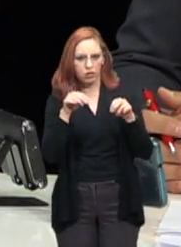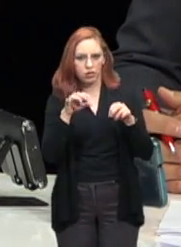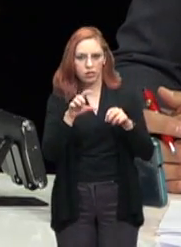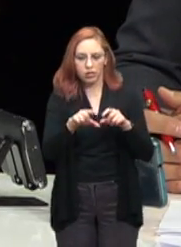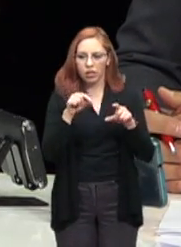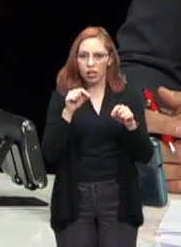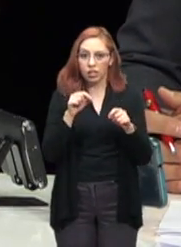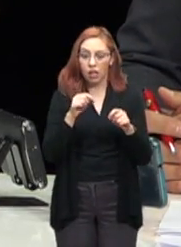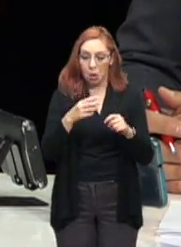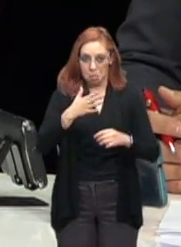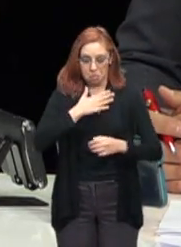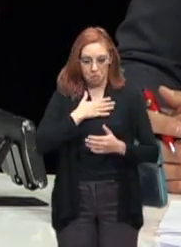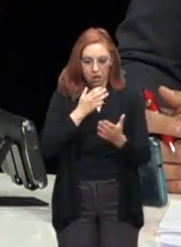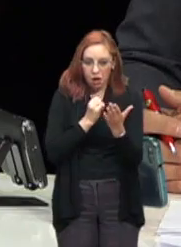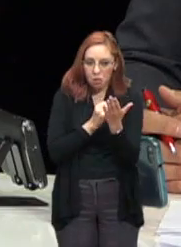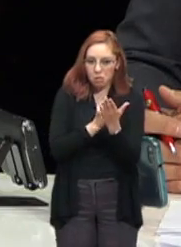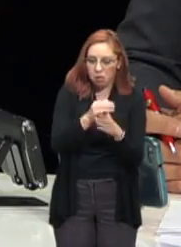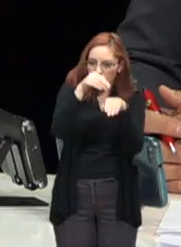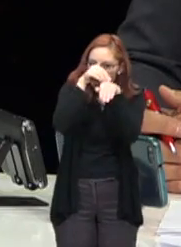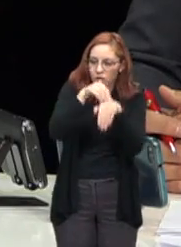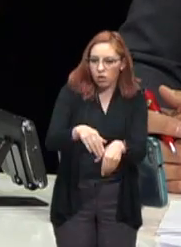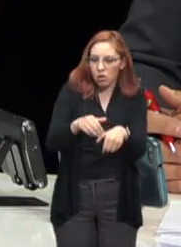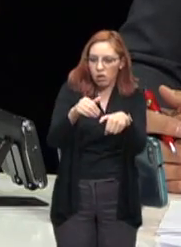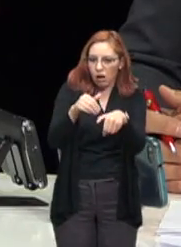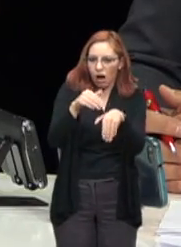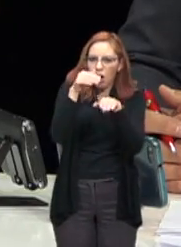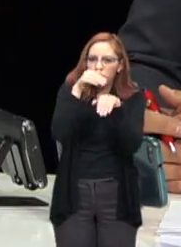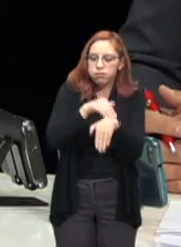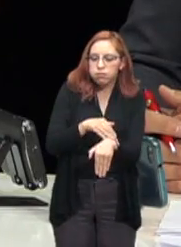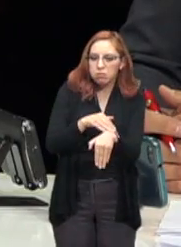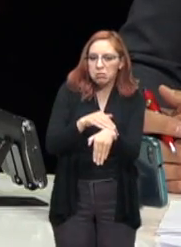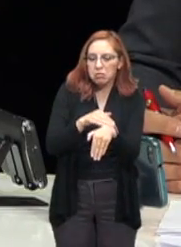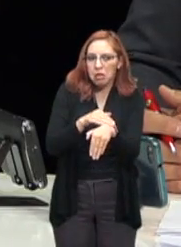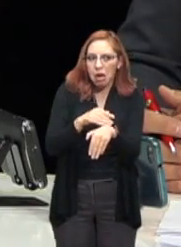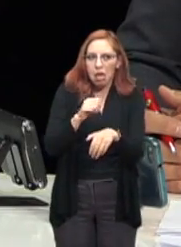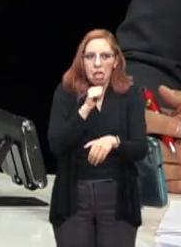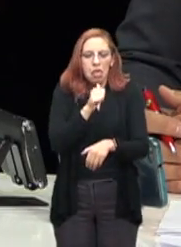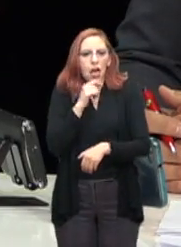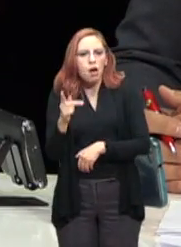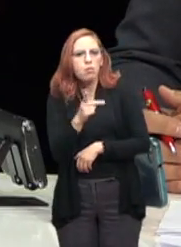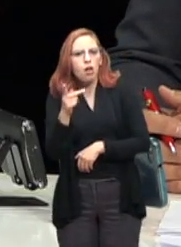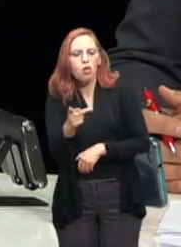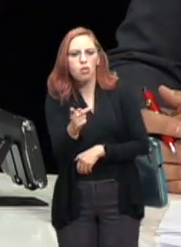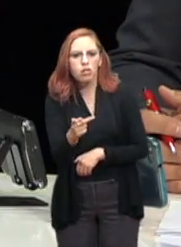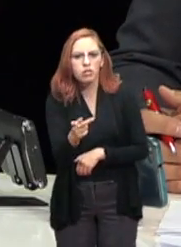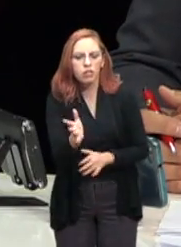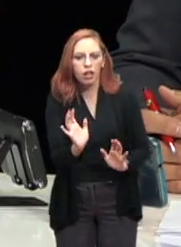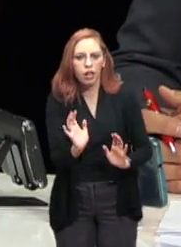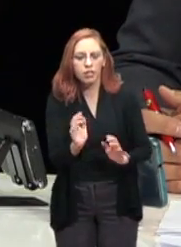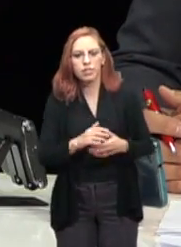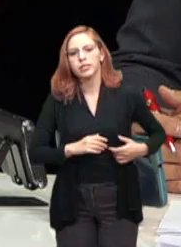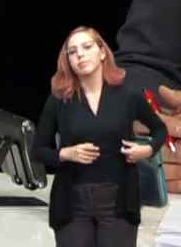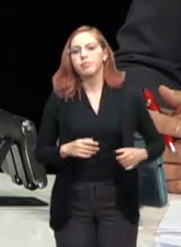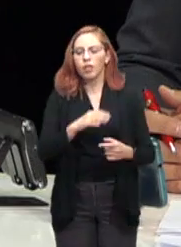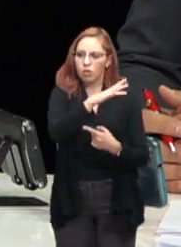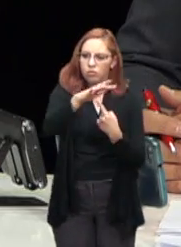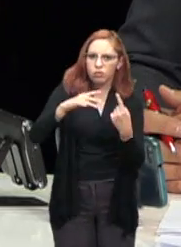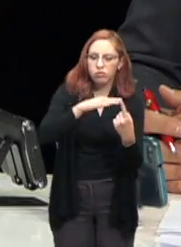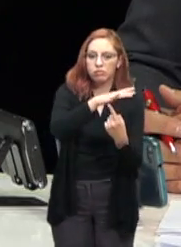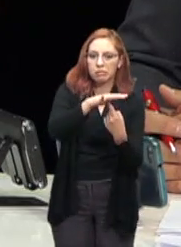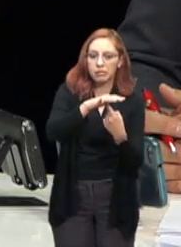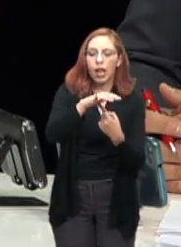obediencia ciega sobre las necesidades ciudadanas. Eso es lo que dijo. Y esto, claro, es algo obvio.